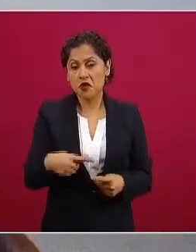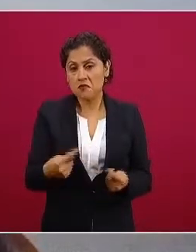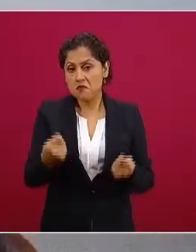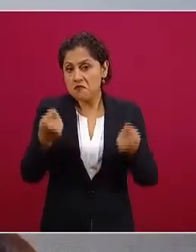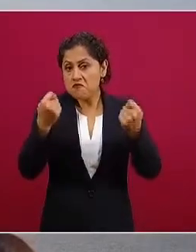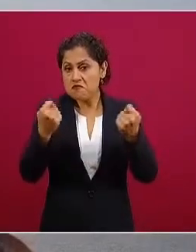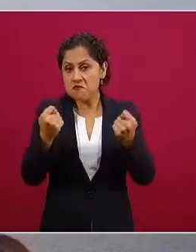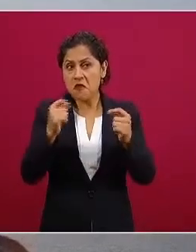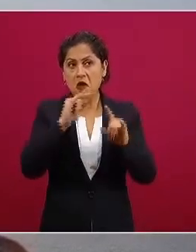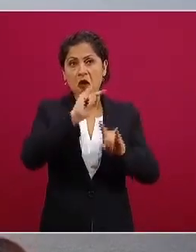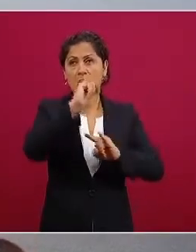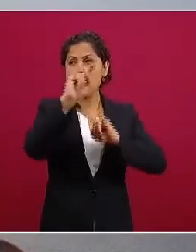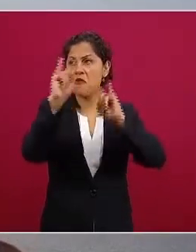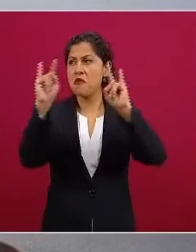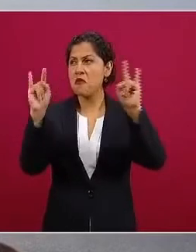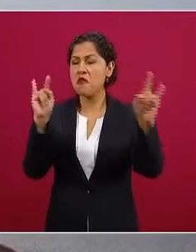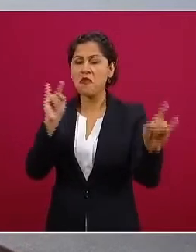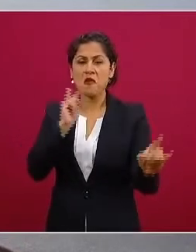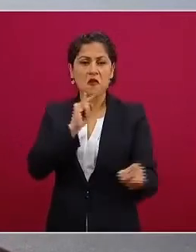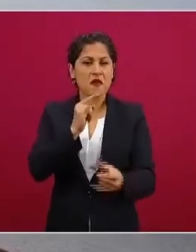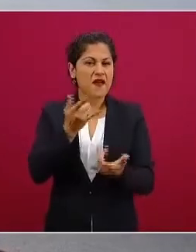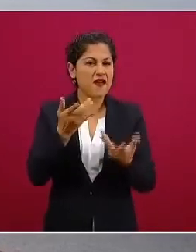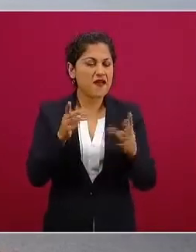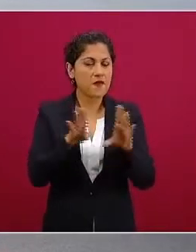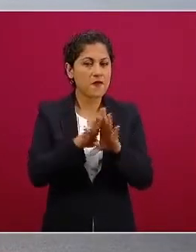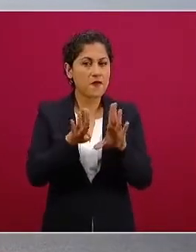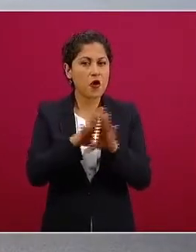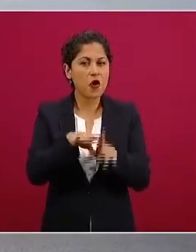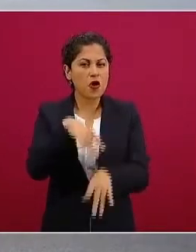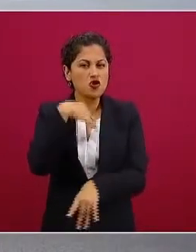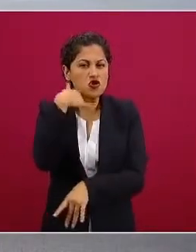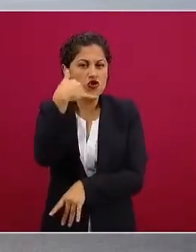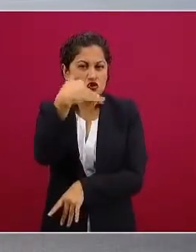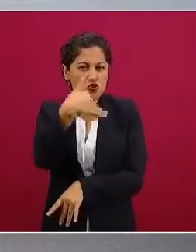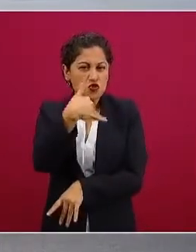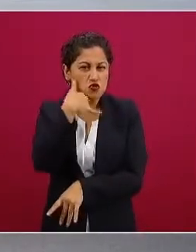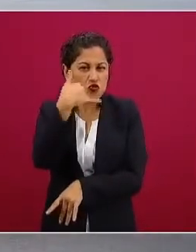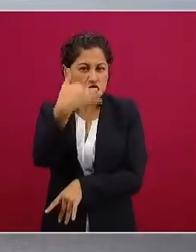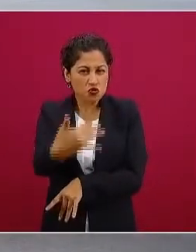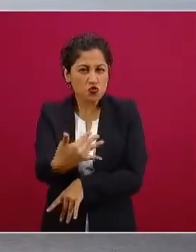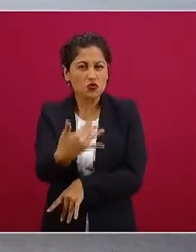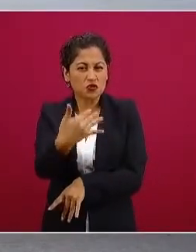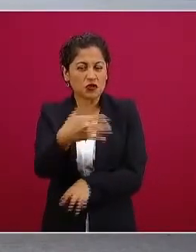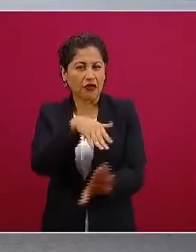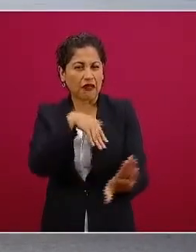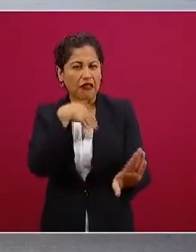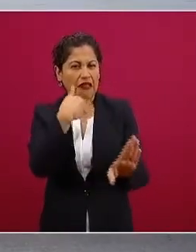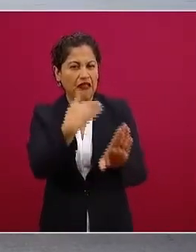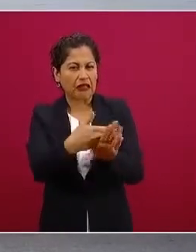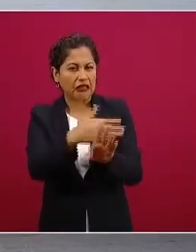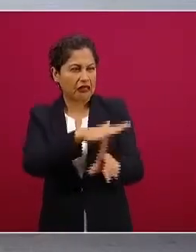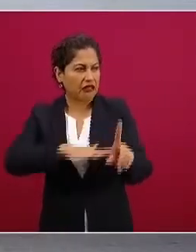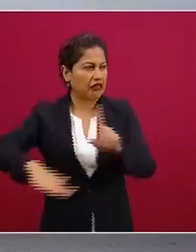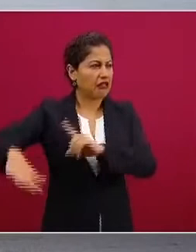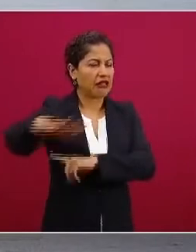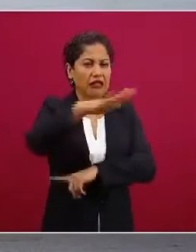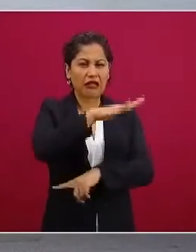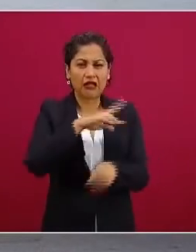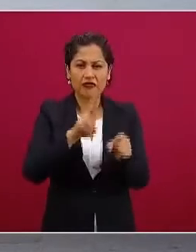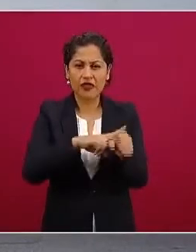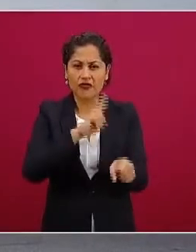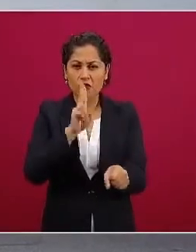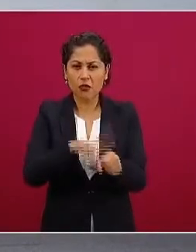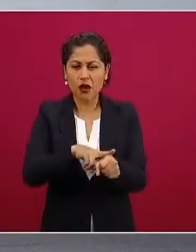afectando nuestra belleza natural hace poco fui